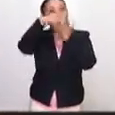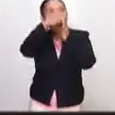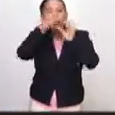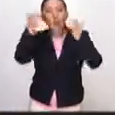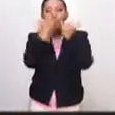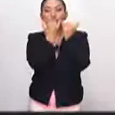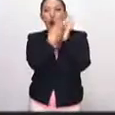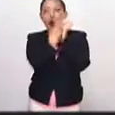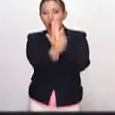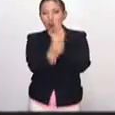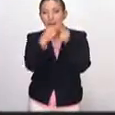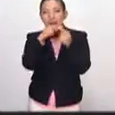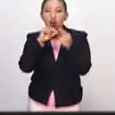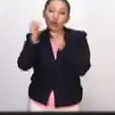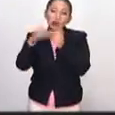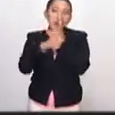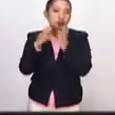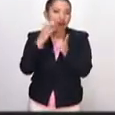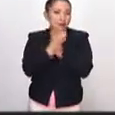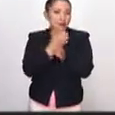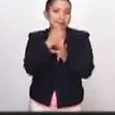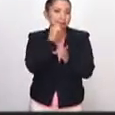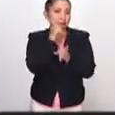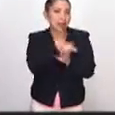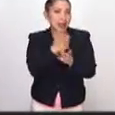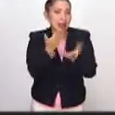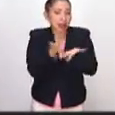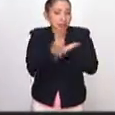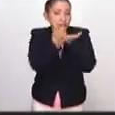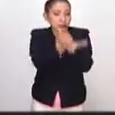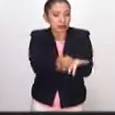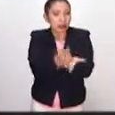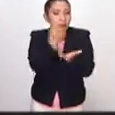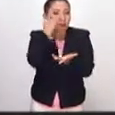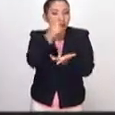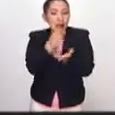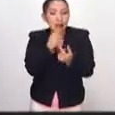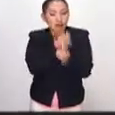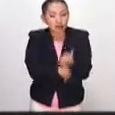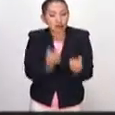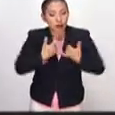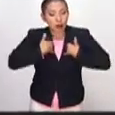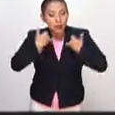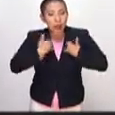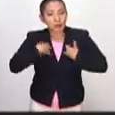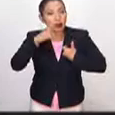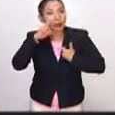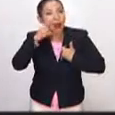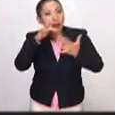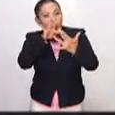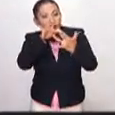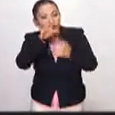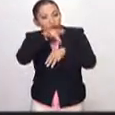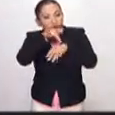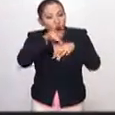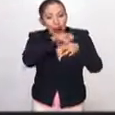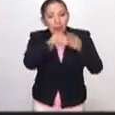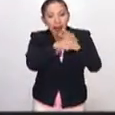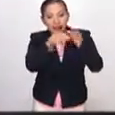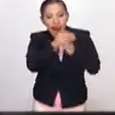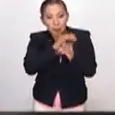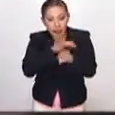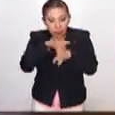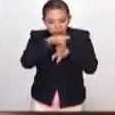cuadros, otros elementos que justo propician el que los chicos y los jóvenes puedan interactuar con